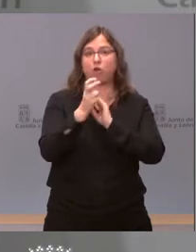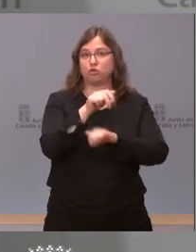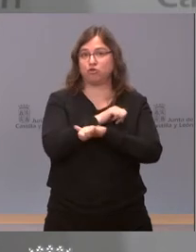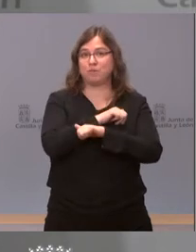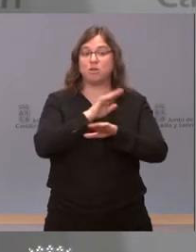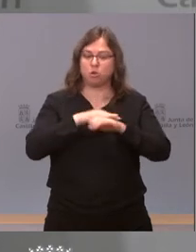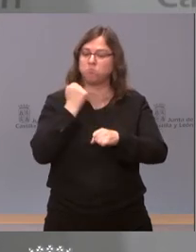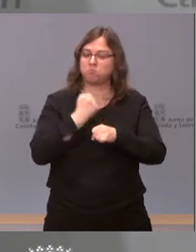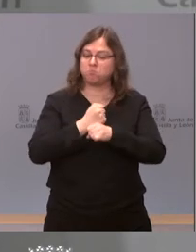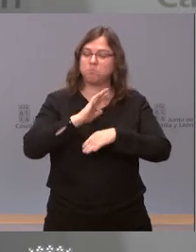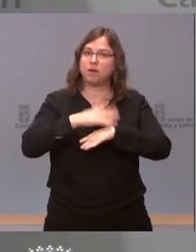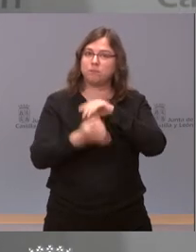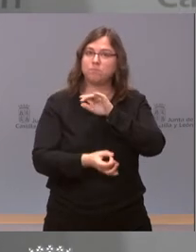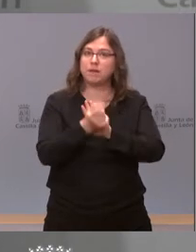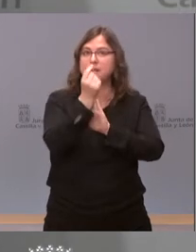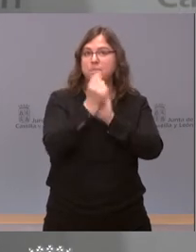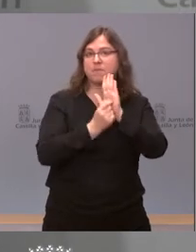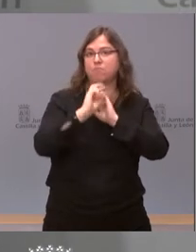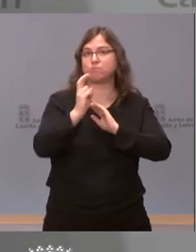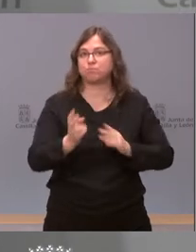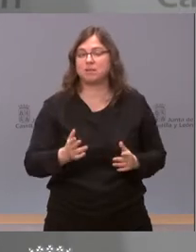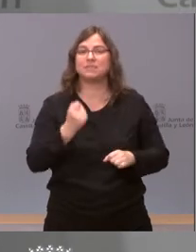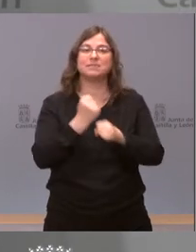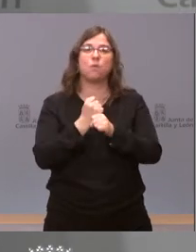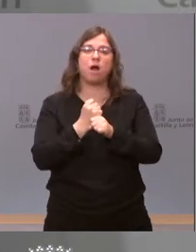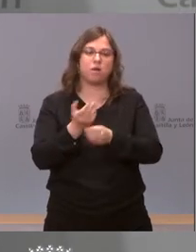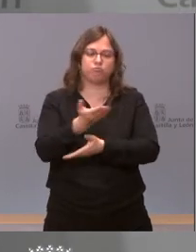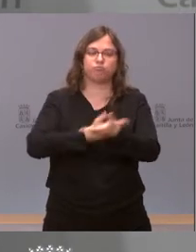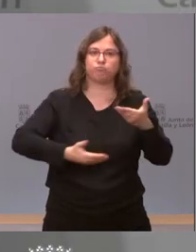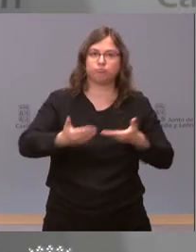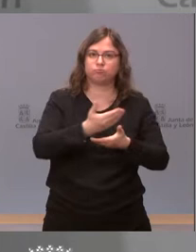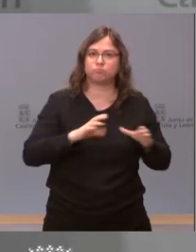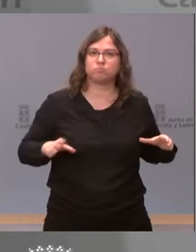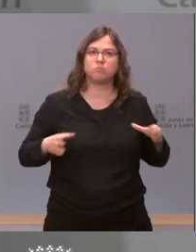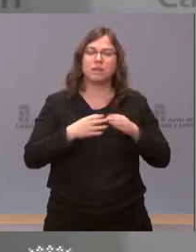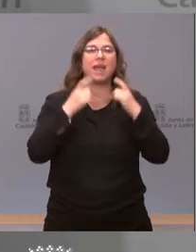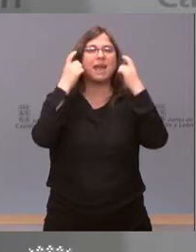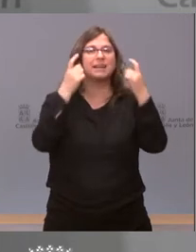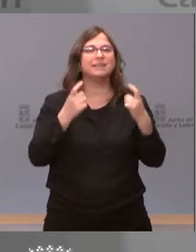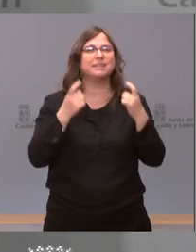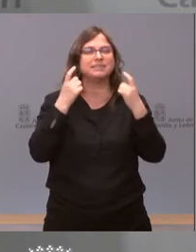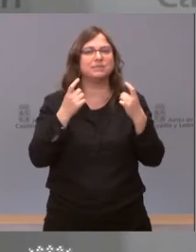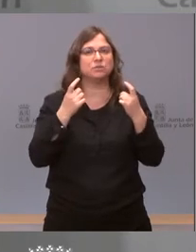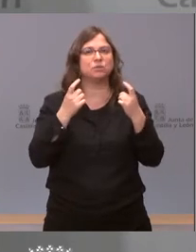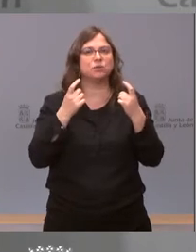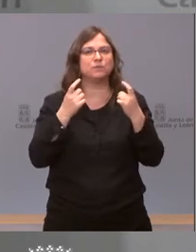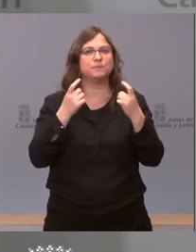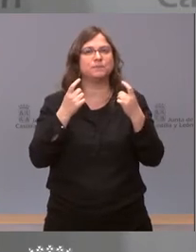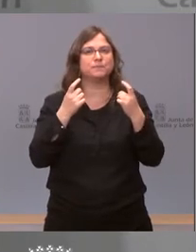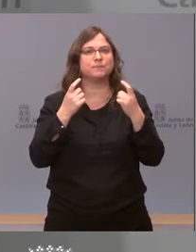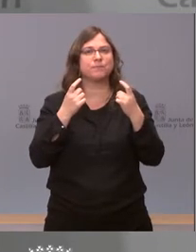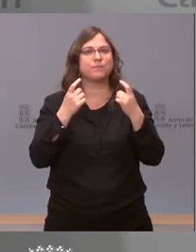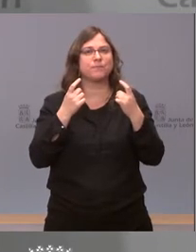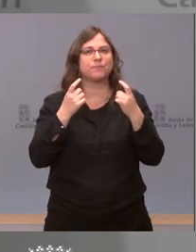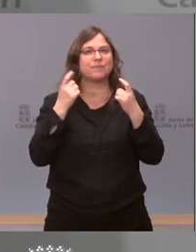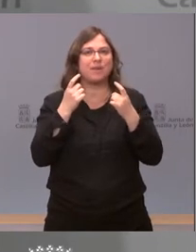para que se adopten y trabajamos de manera conjunta y procuramos no estar todo el día en el